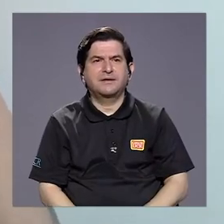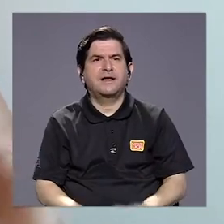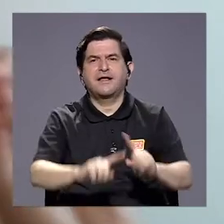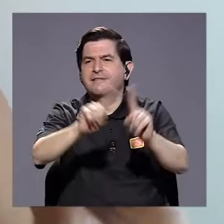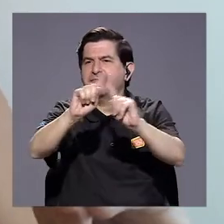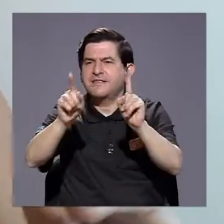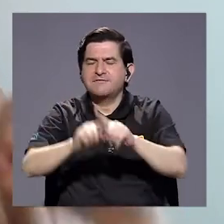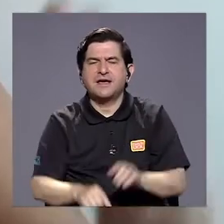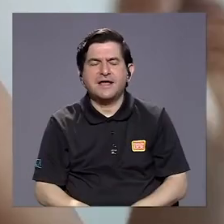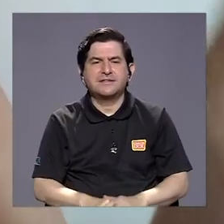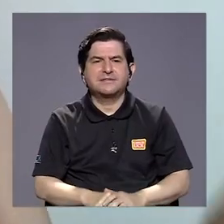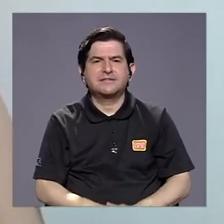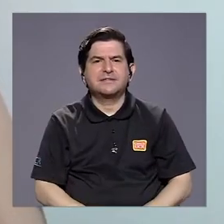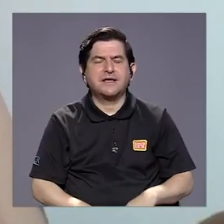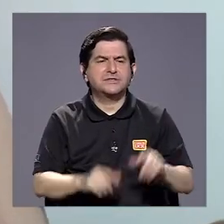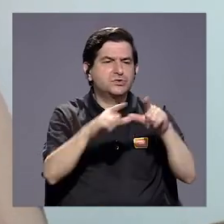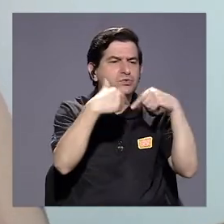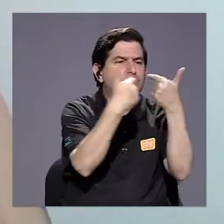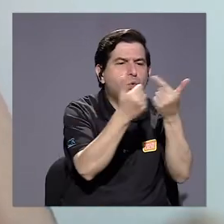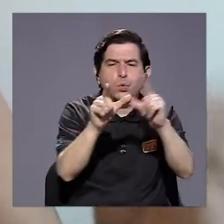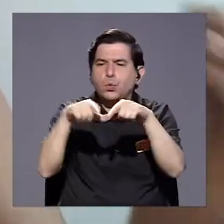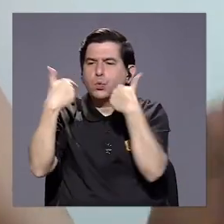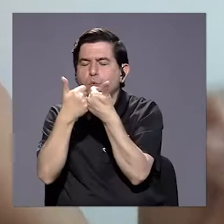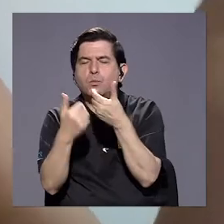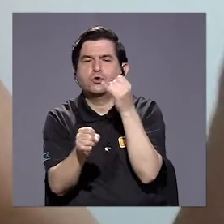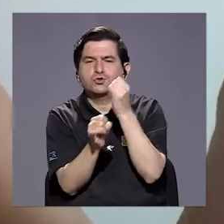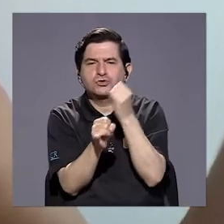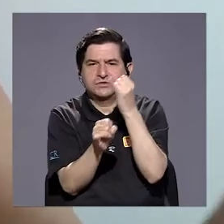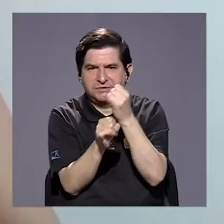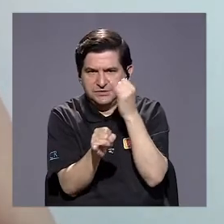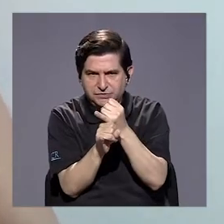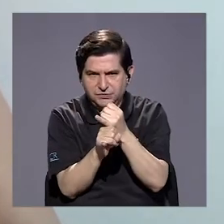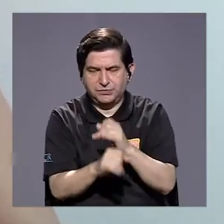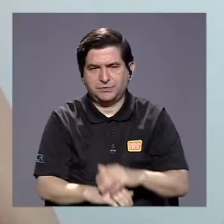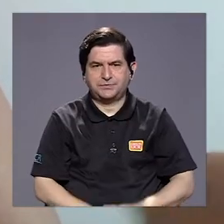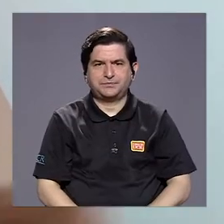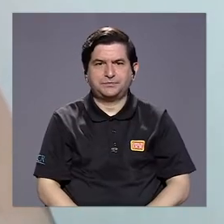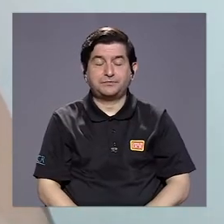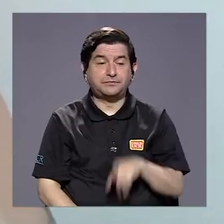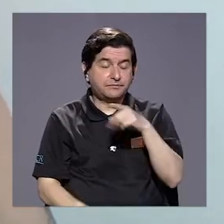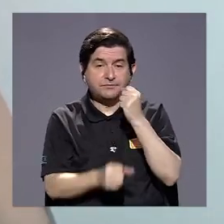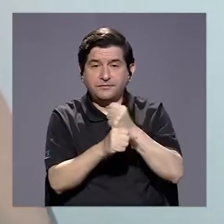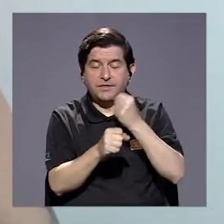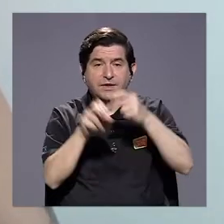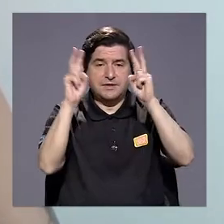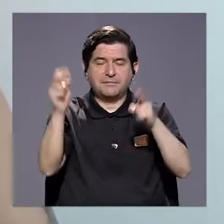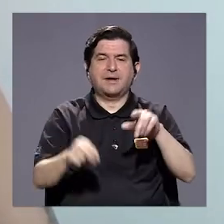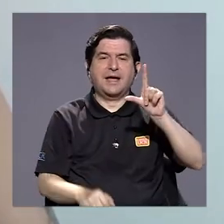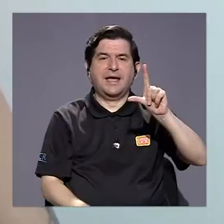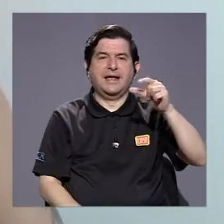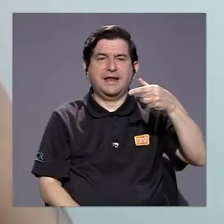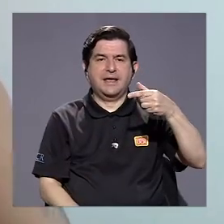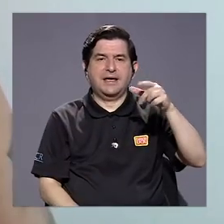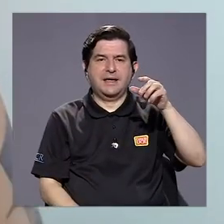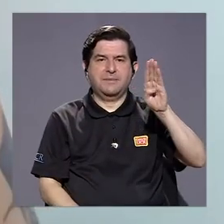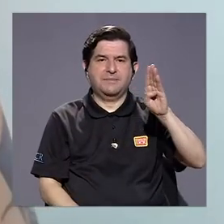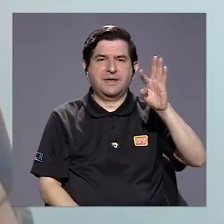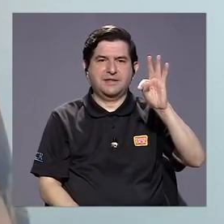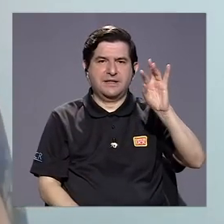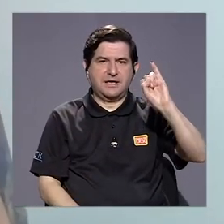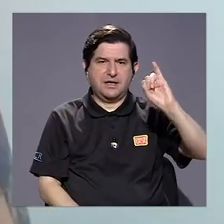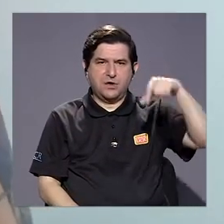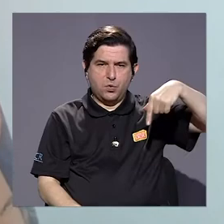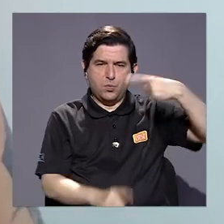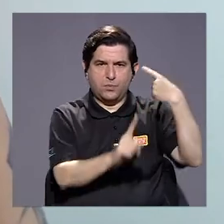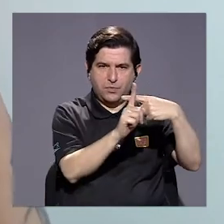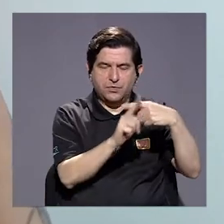una serie de comisiones, comisiones institucionales que trabajan el tema LGBT en cada